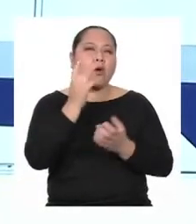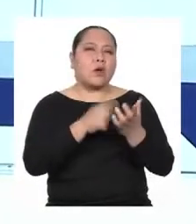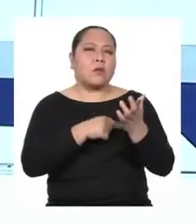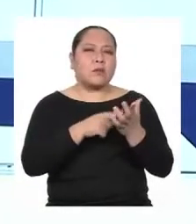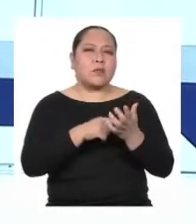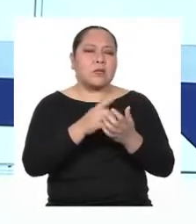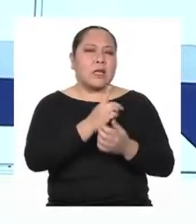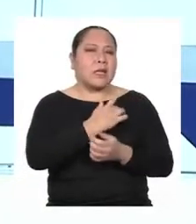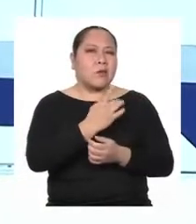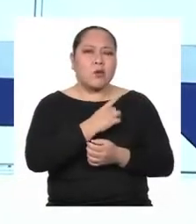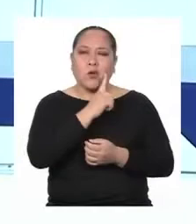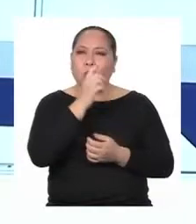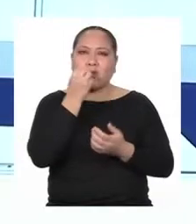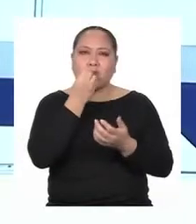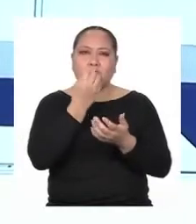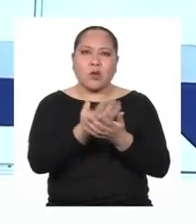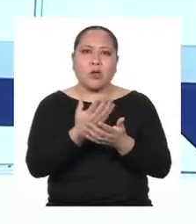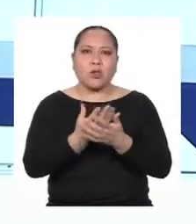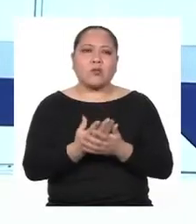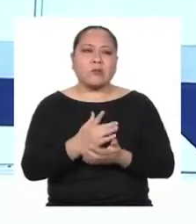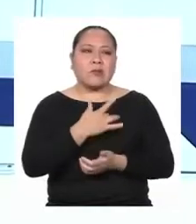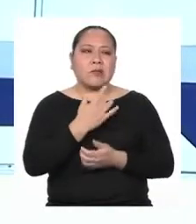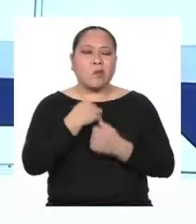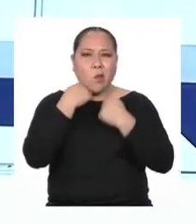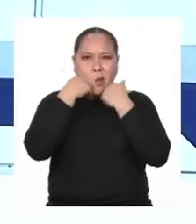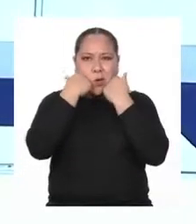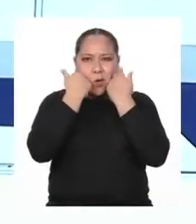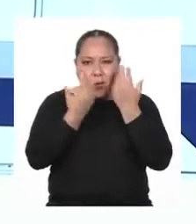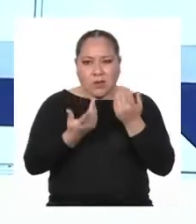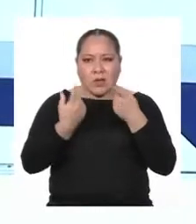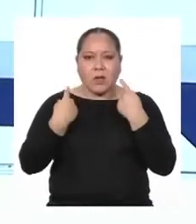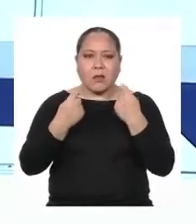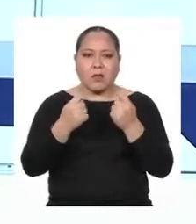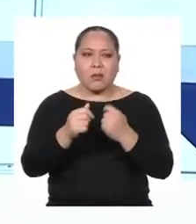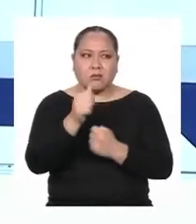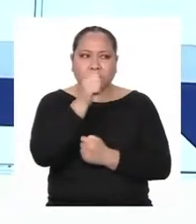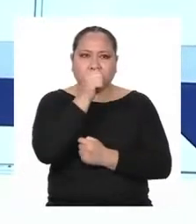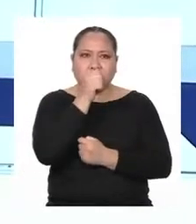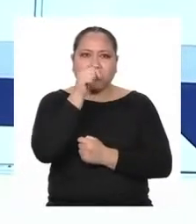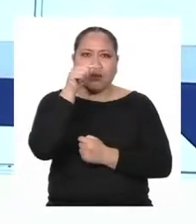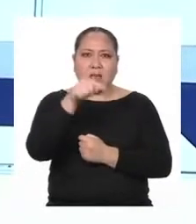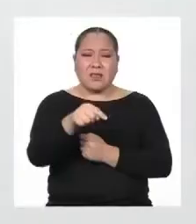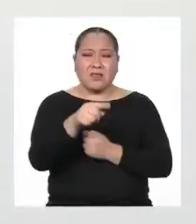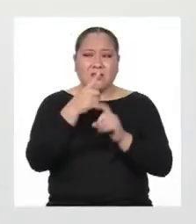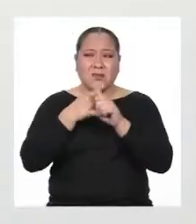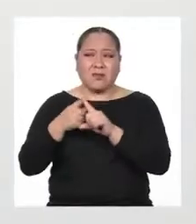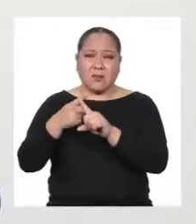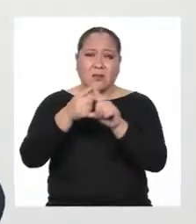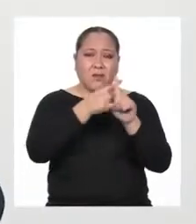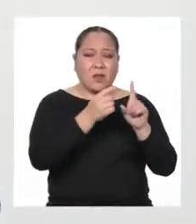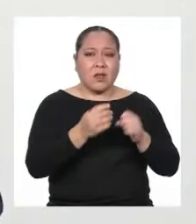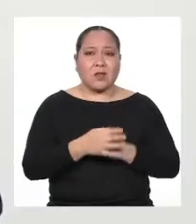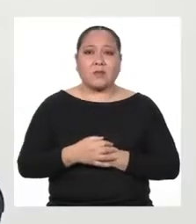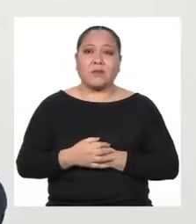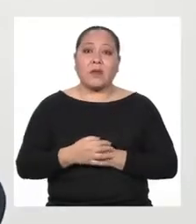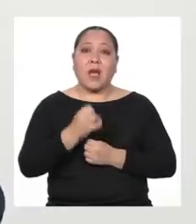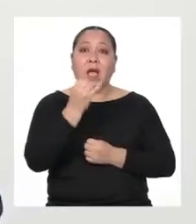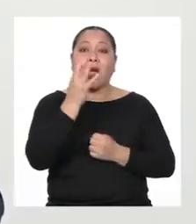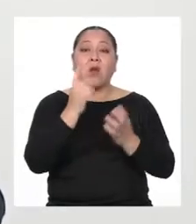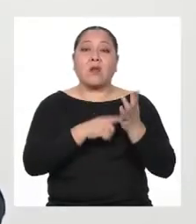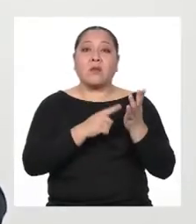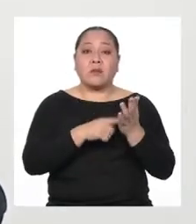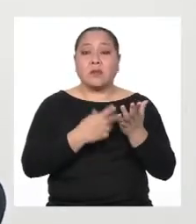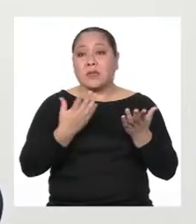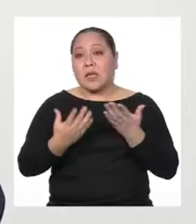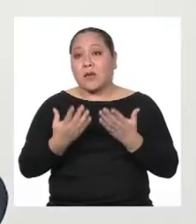no es bueno Y hasta nos avergonzamos y tratamos de esconder eso que nos diferencia? En algunos casos puede